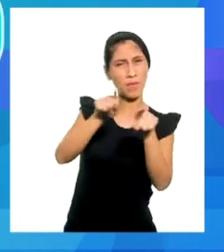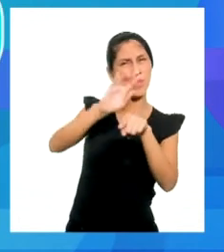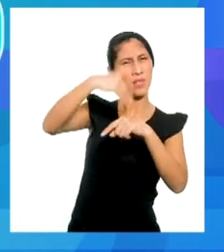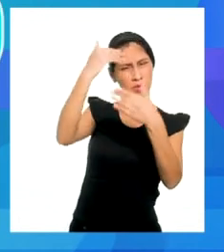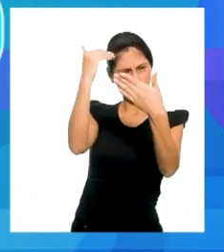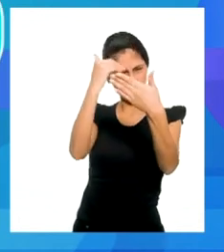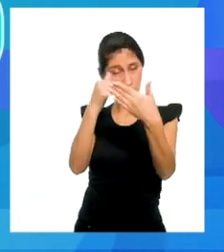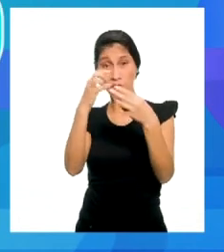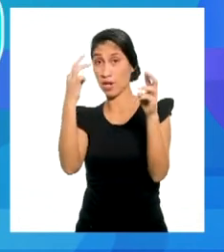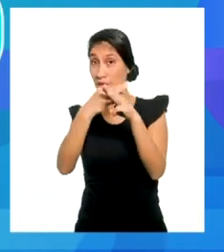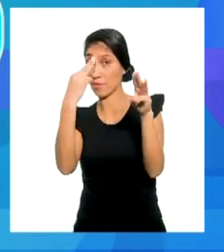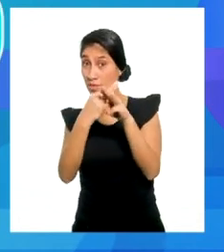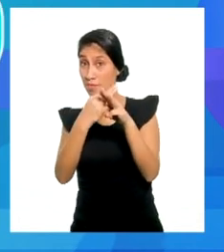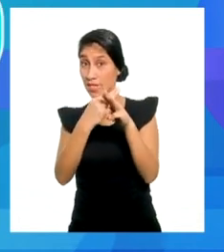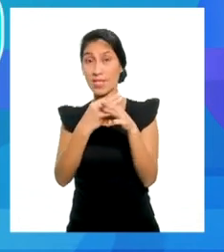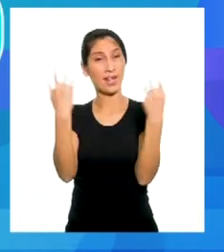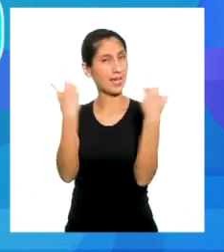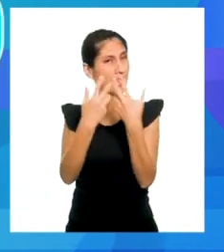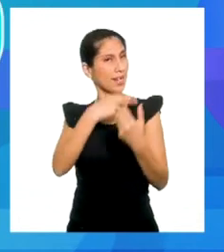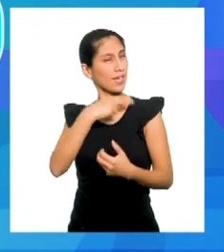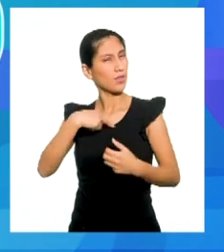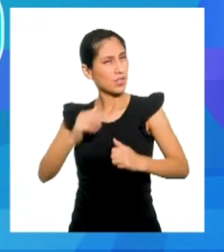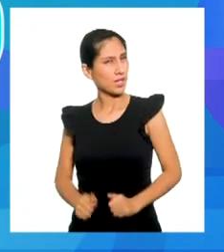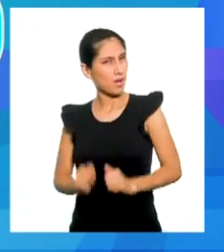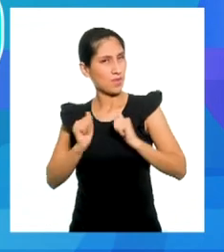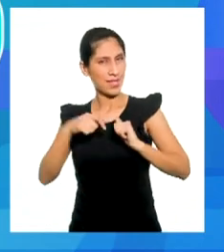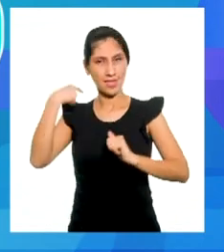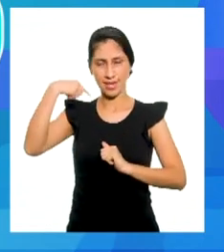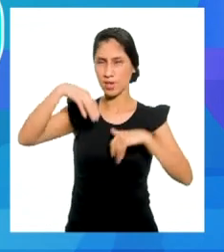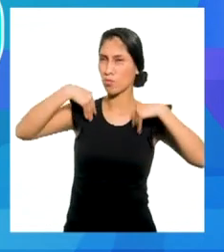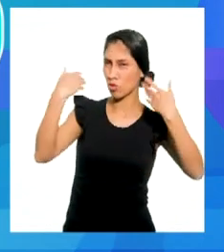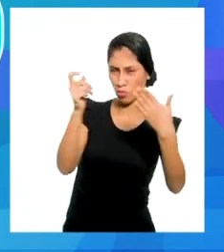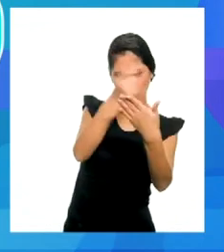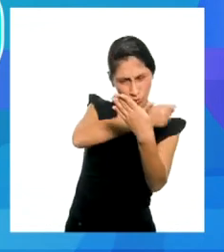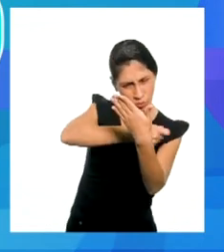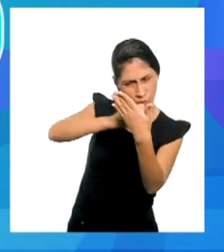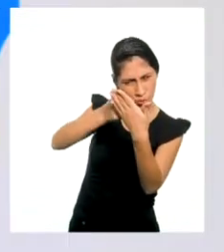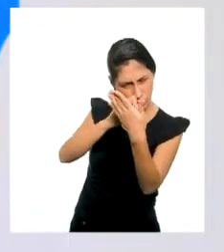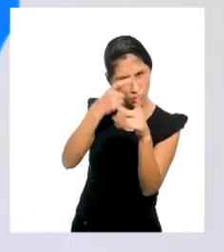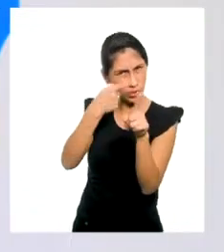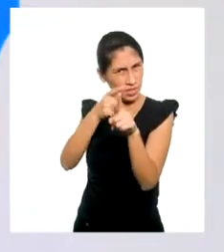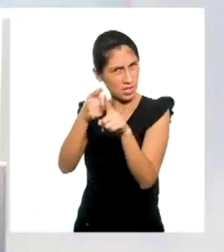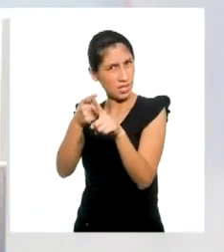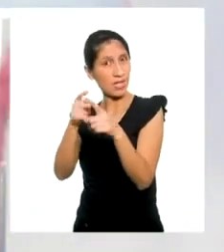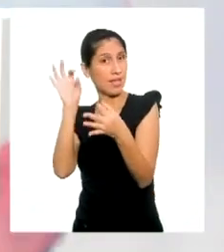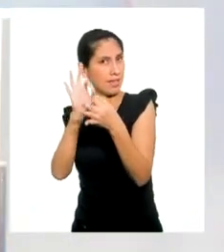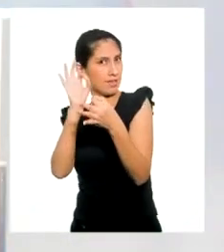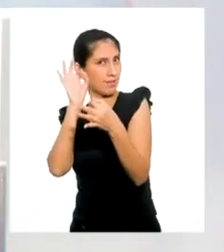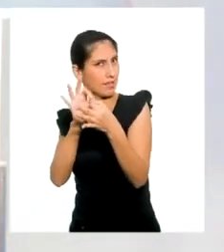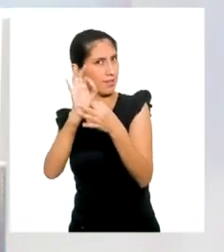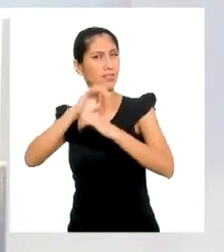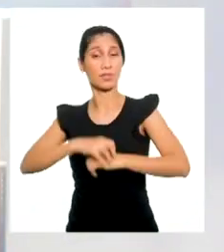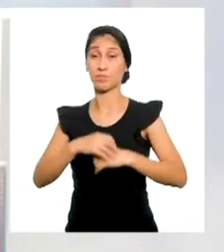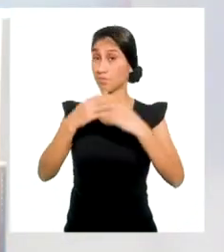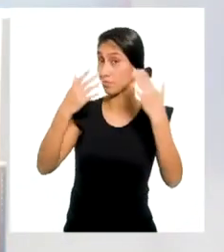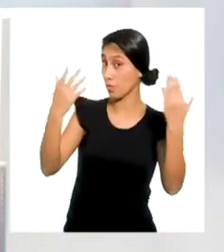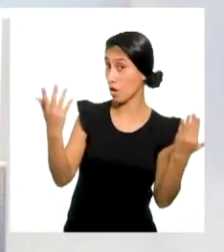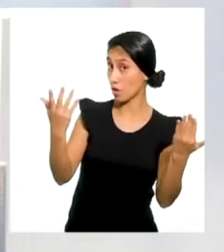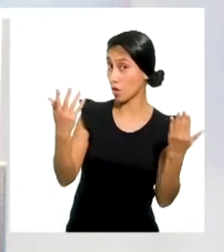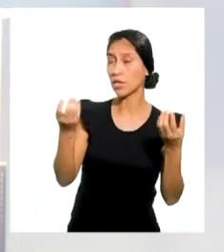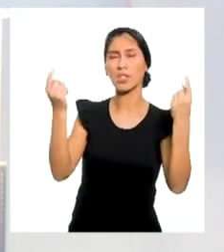a nuestra vida cotidiana, podemos resolver muchas situaciones con precisión y seguridad. De esta manera,